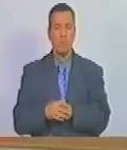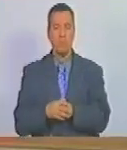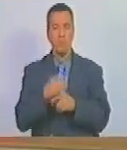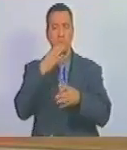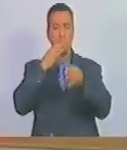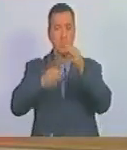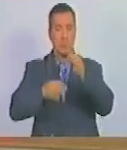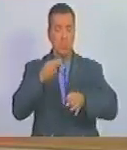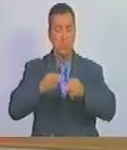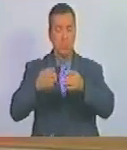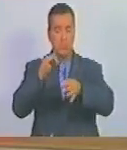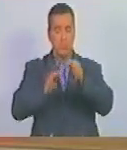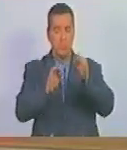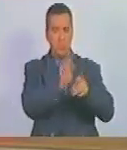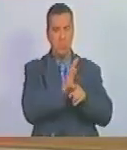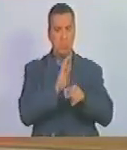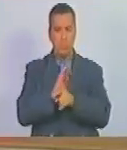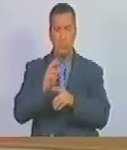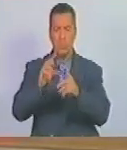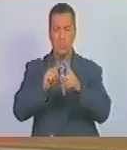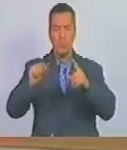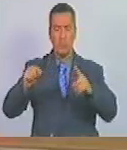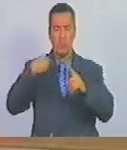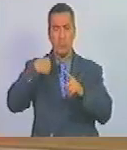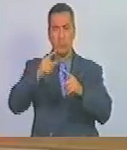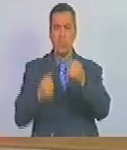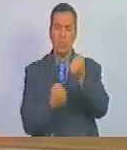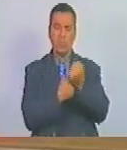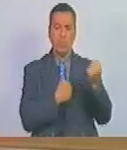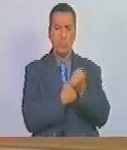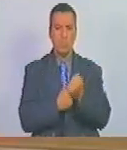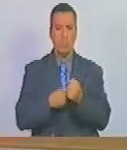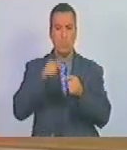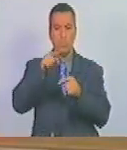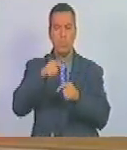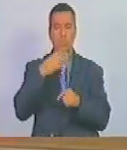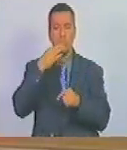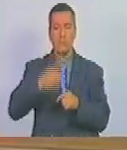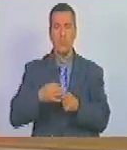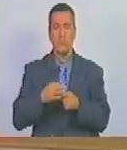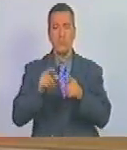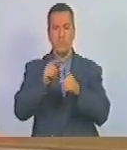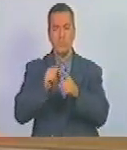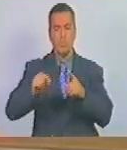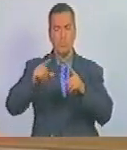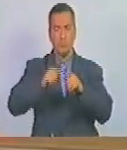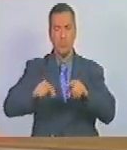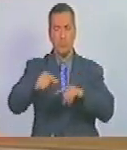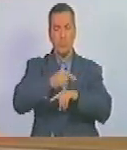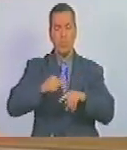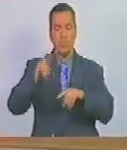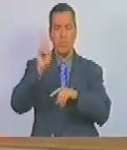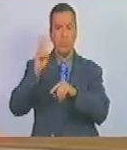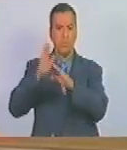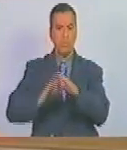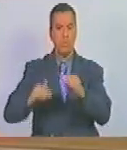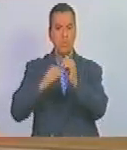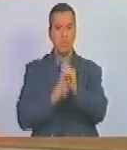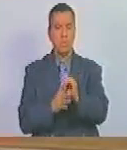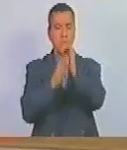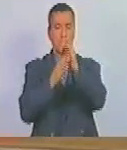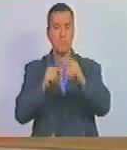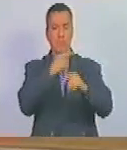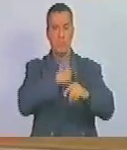la justa causa del pueblo palestino ha contado con el apoyo irrestricto del estado venezolano encabezado por el